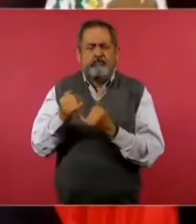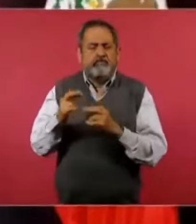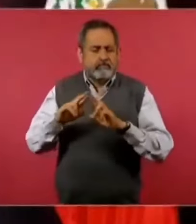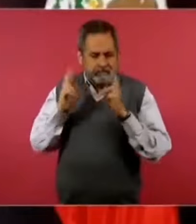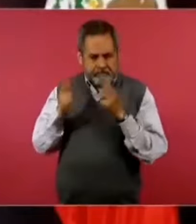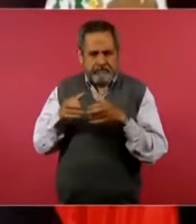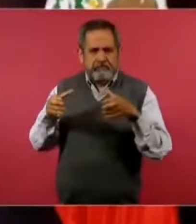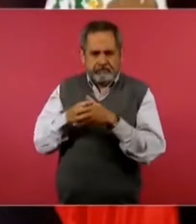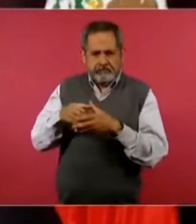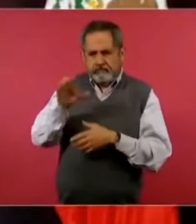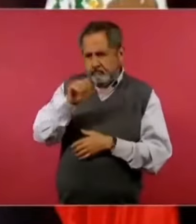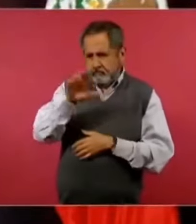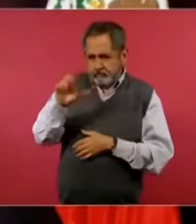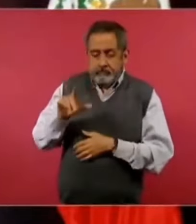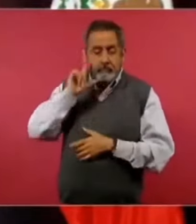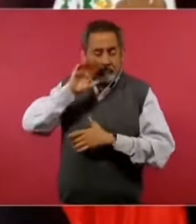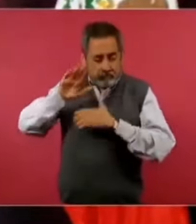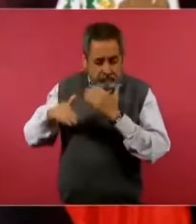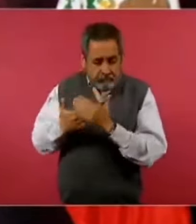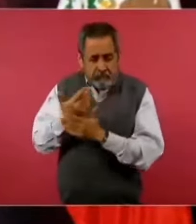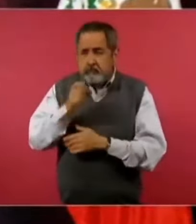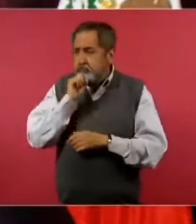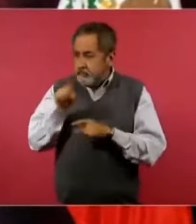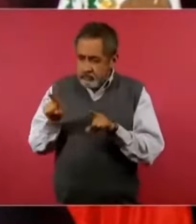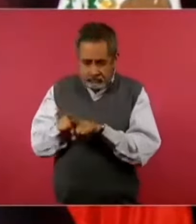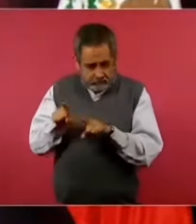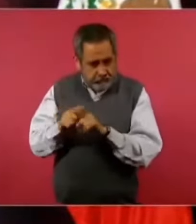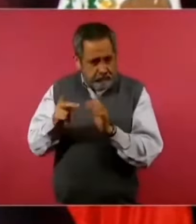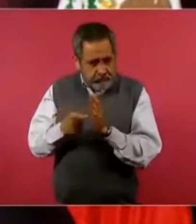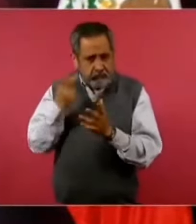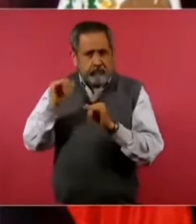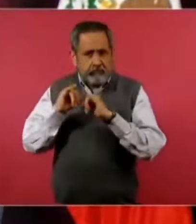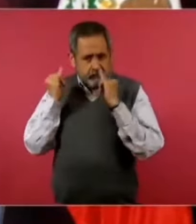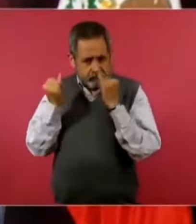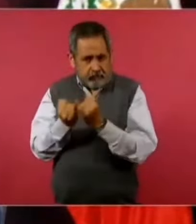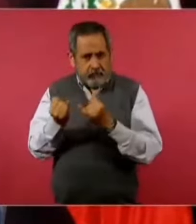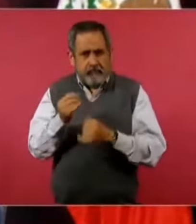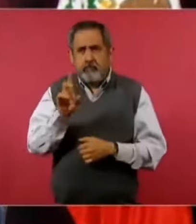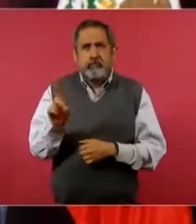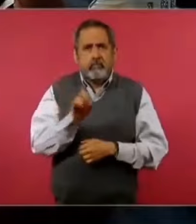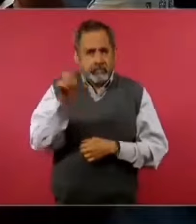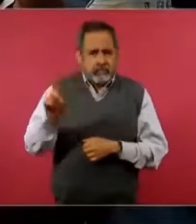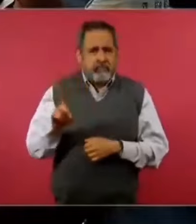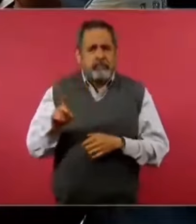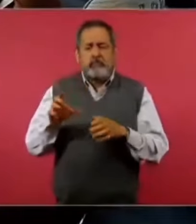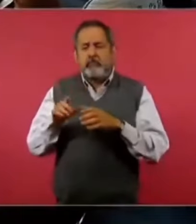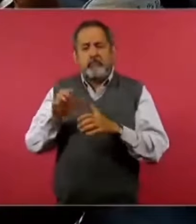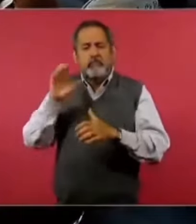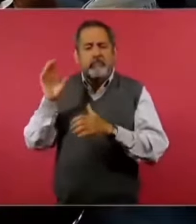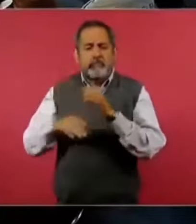Y al día siguiente también, el domingo, y de ahí nos regresamos.